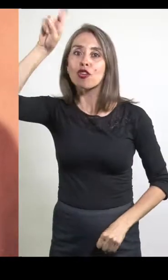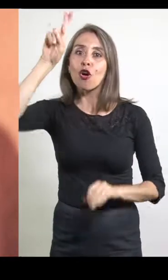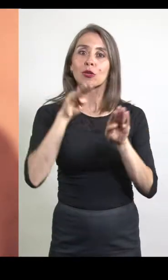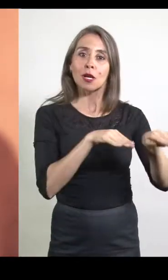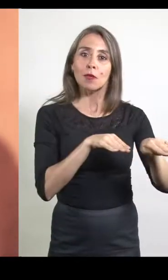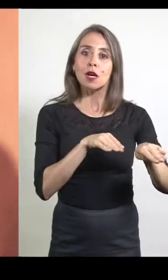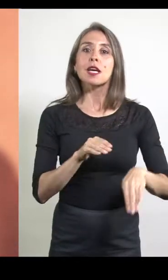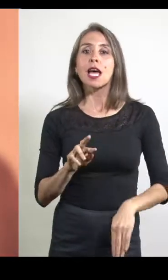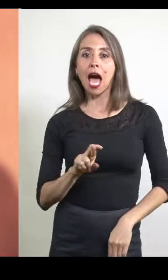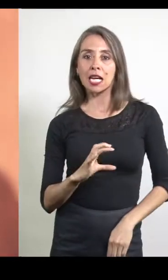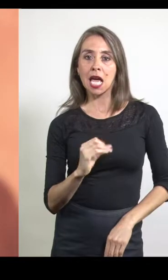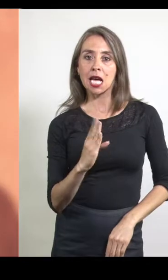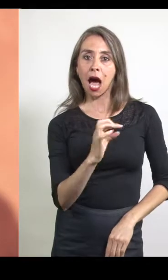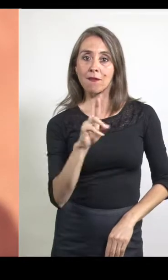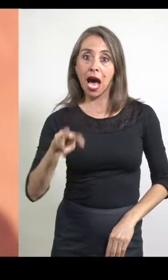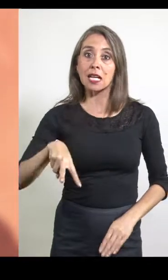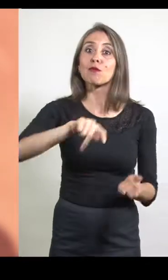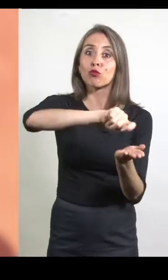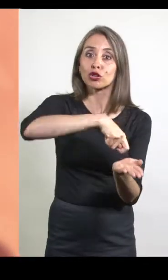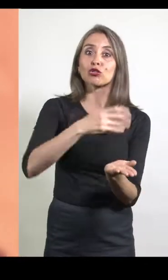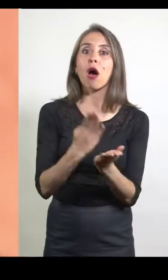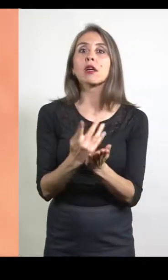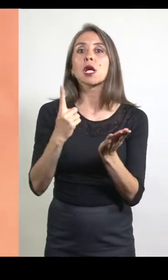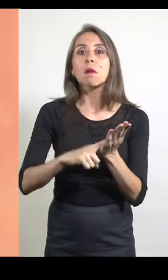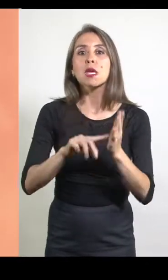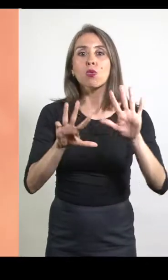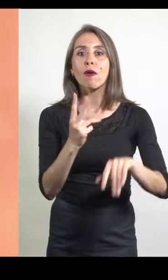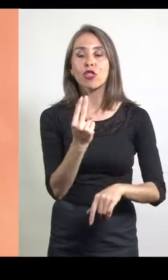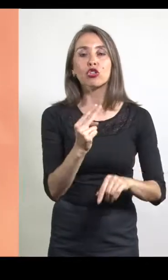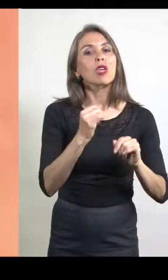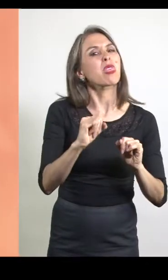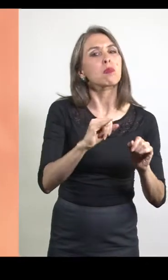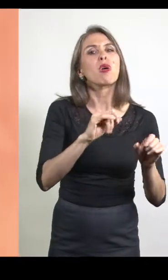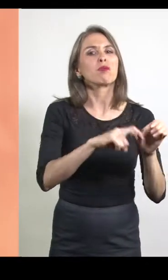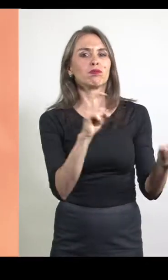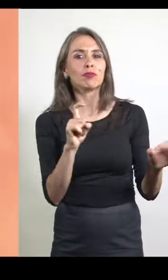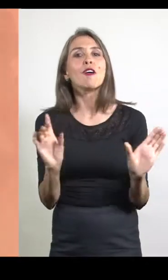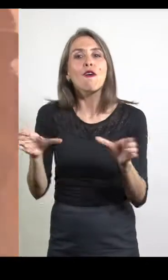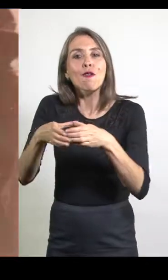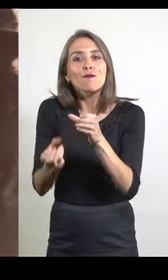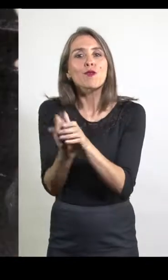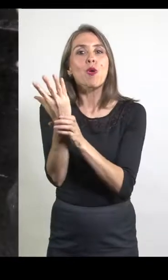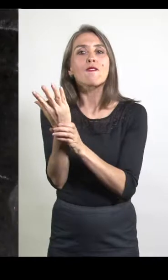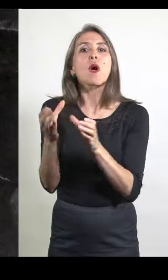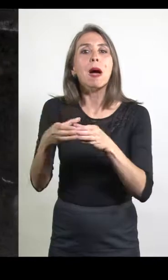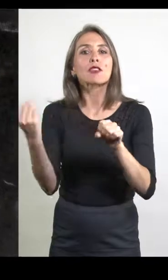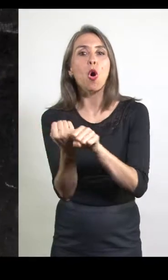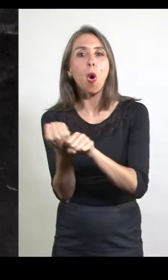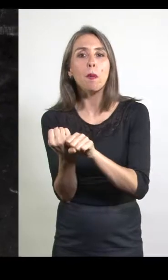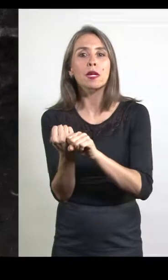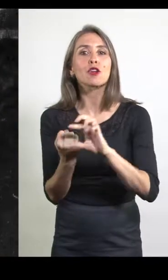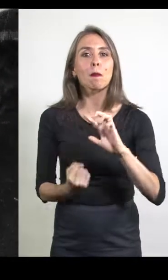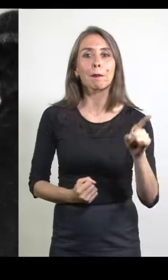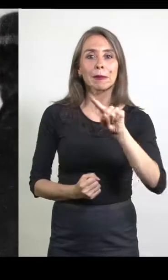Luis Emilio Recavarren perteneció a sus filas hasta 1912, cuando formó el Partido Obrero Socialista, que dio origen al